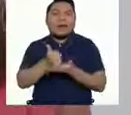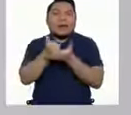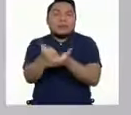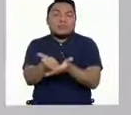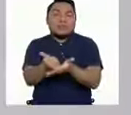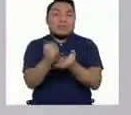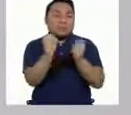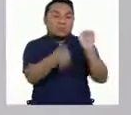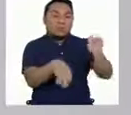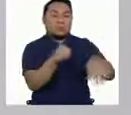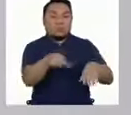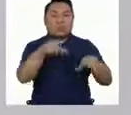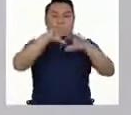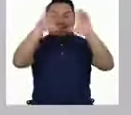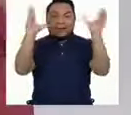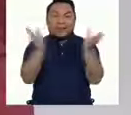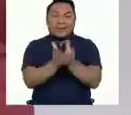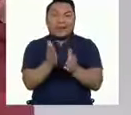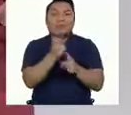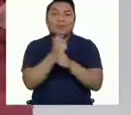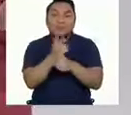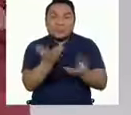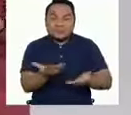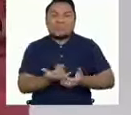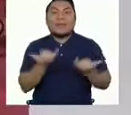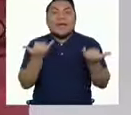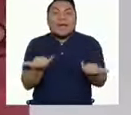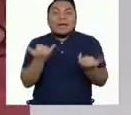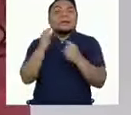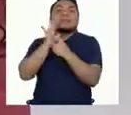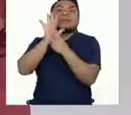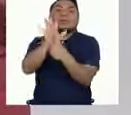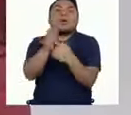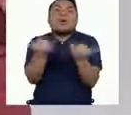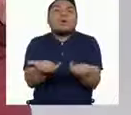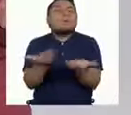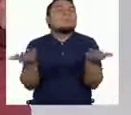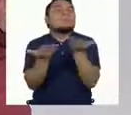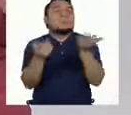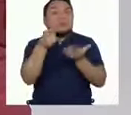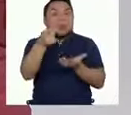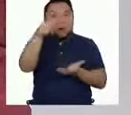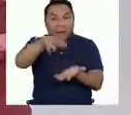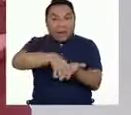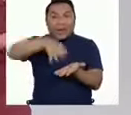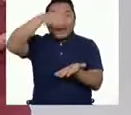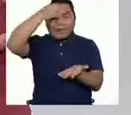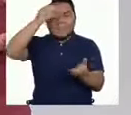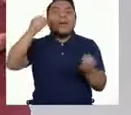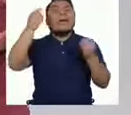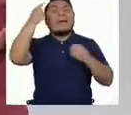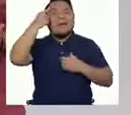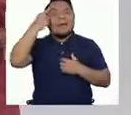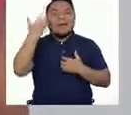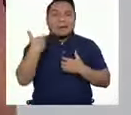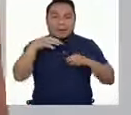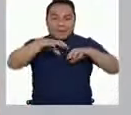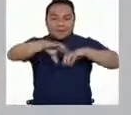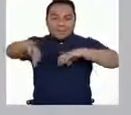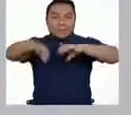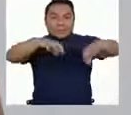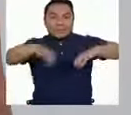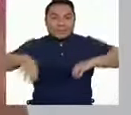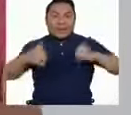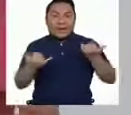nuestro planeta. Esto sí que es útil. Ahora te presento el reto de hoy. Ya que hemos aprendido para qué nos sirve la clasificación,